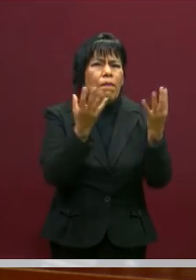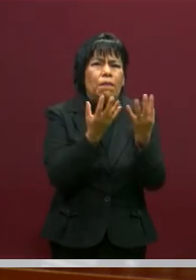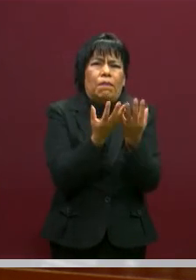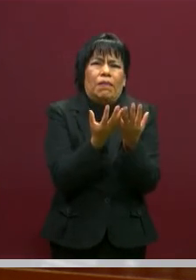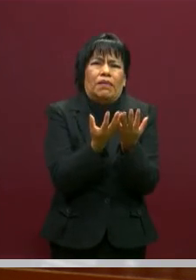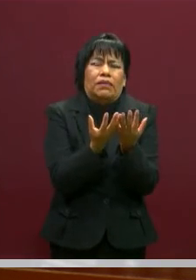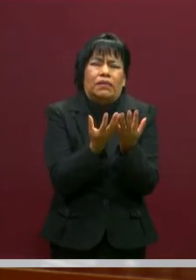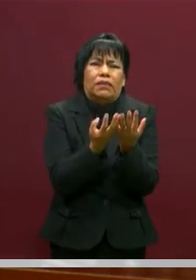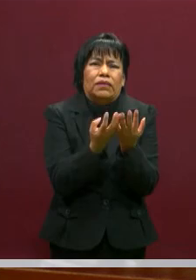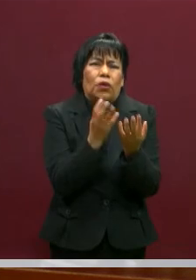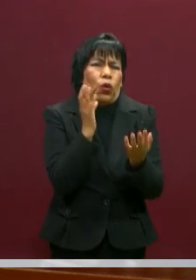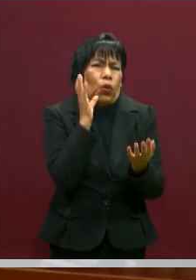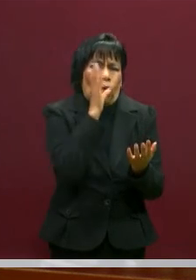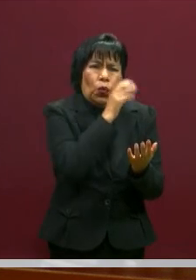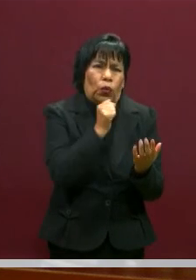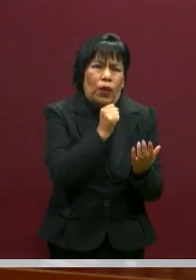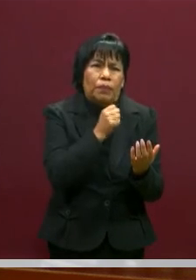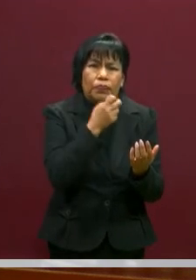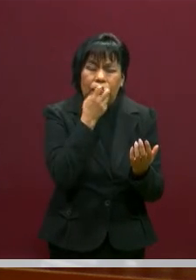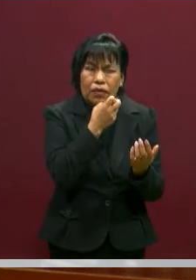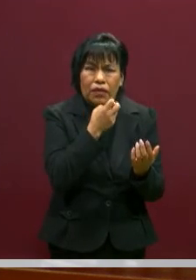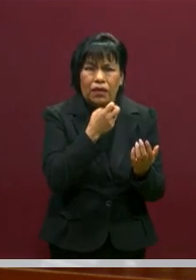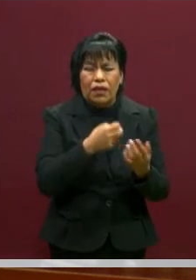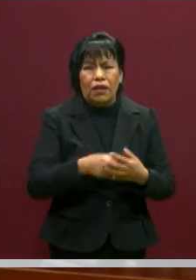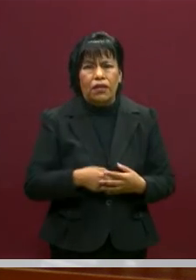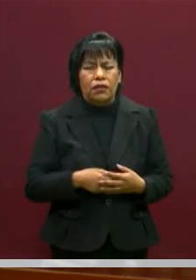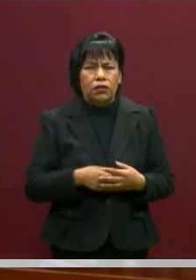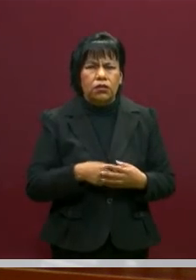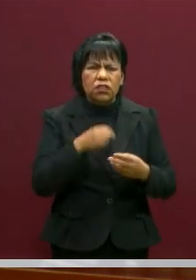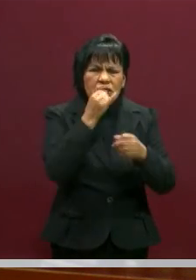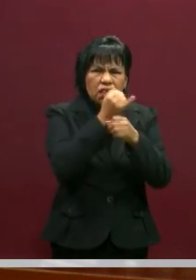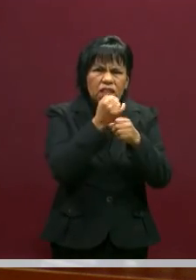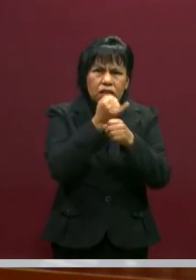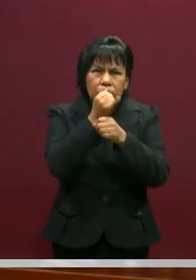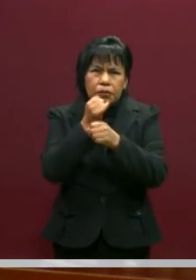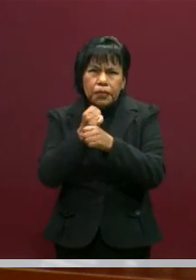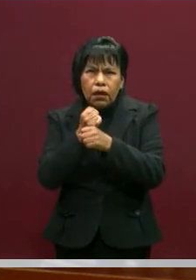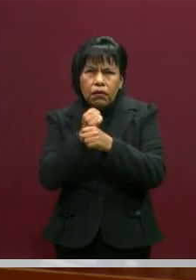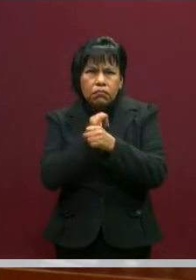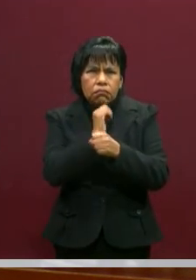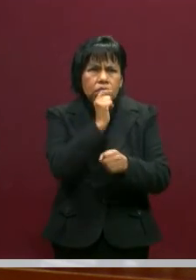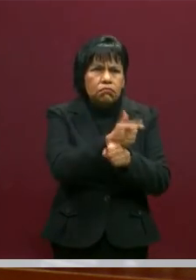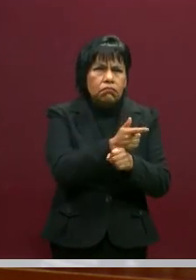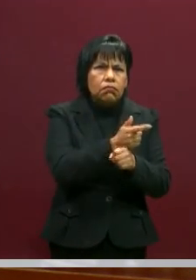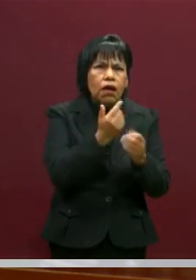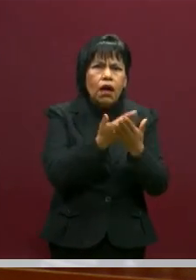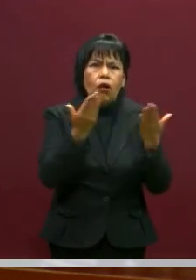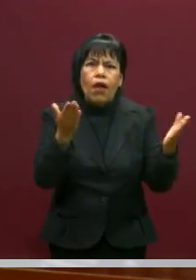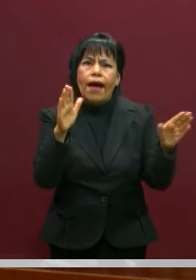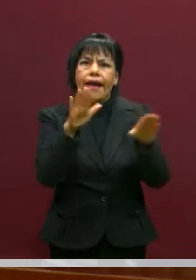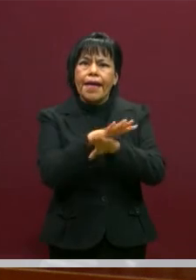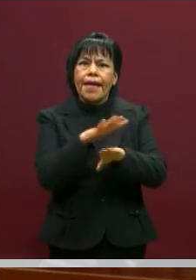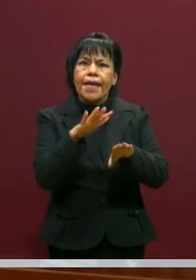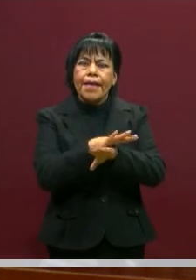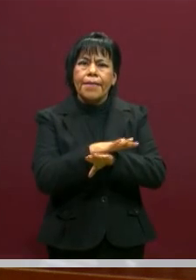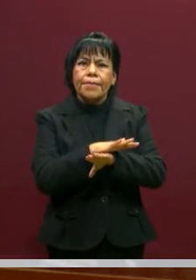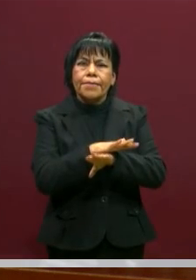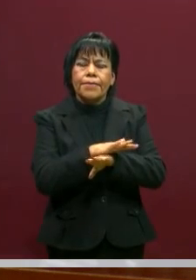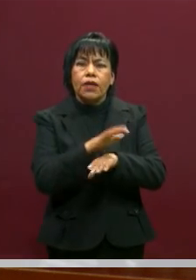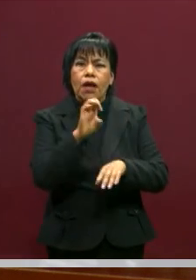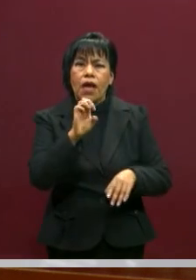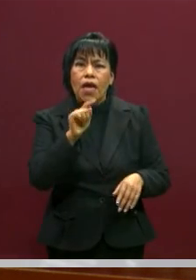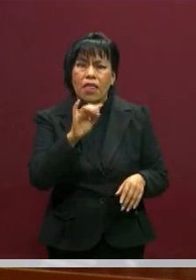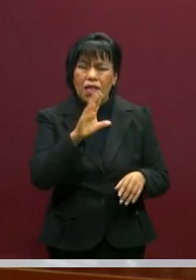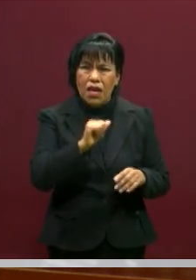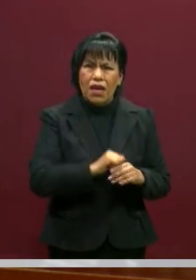eso empezó a preocuparnos a partir de que varios estudiosos dijeron, están cambiando las cosas. Por eso esta ética del